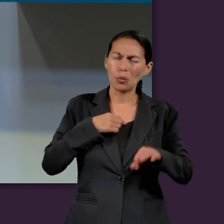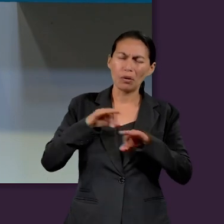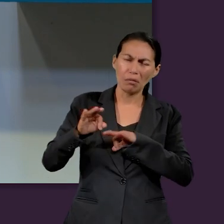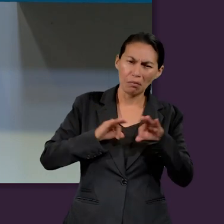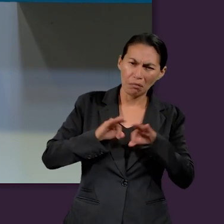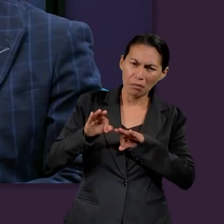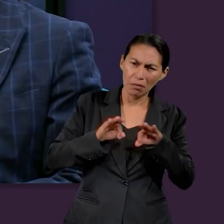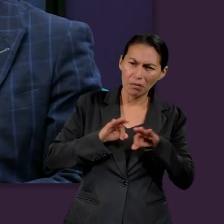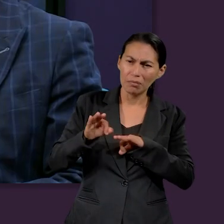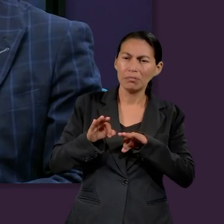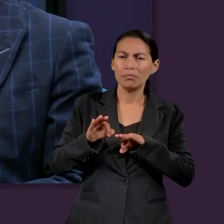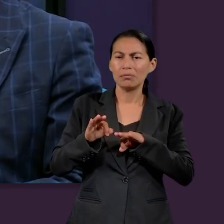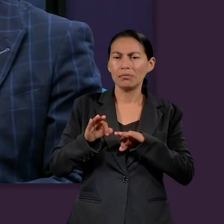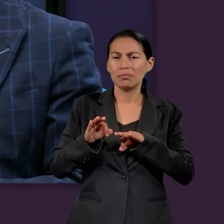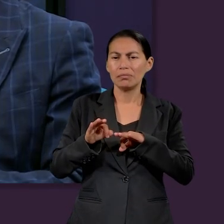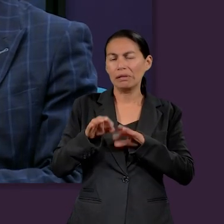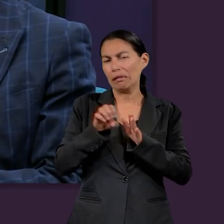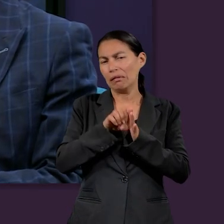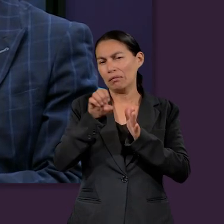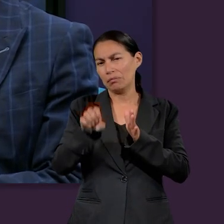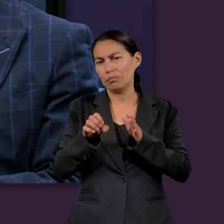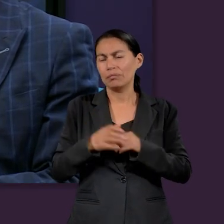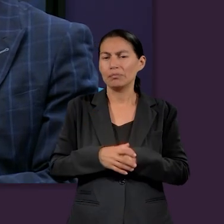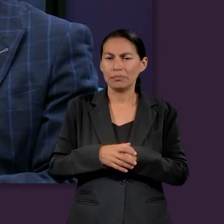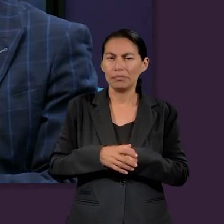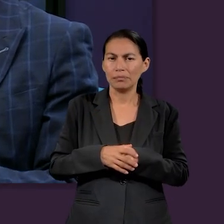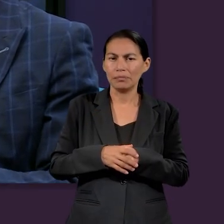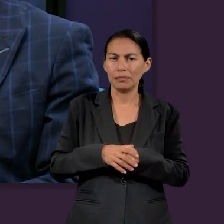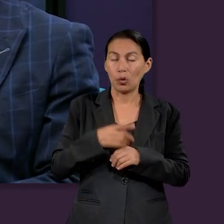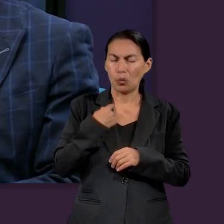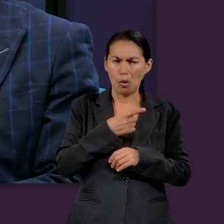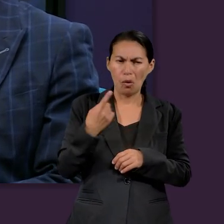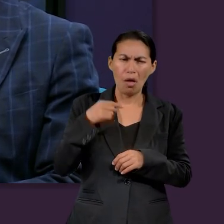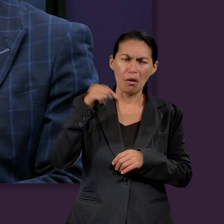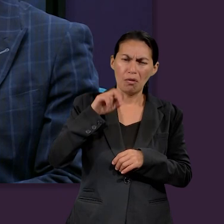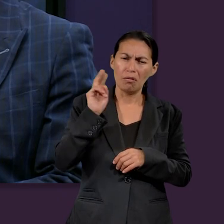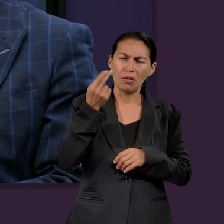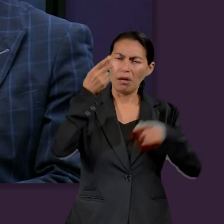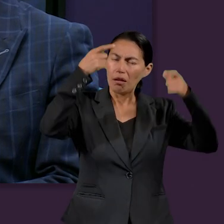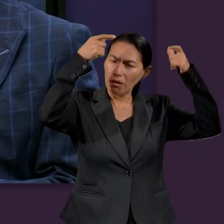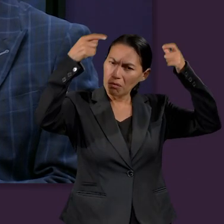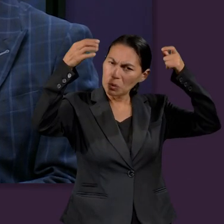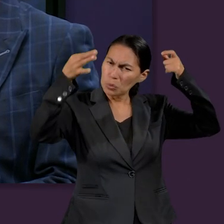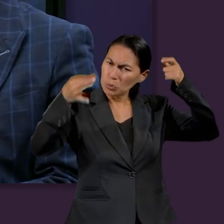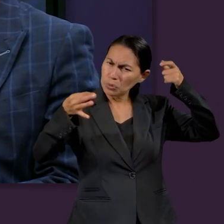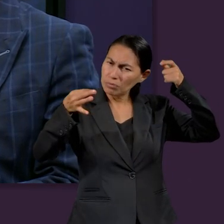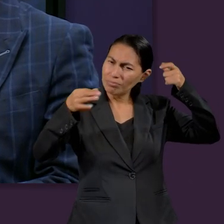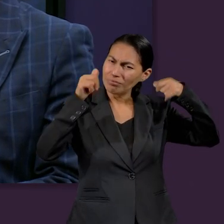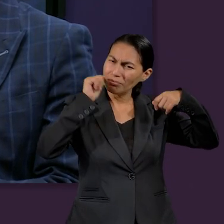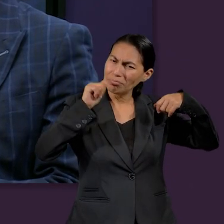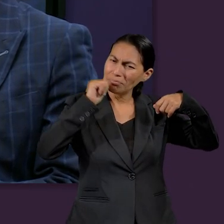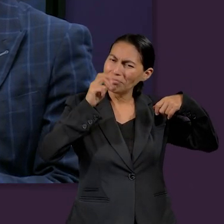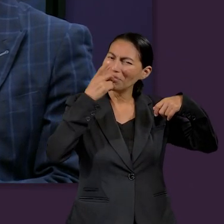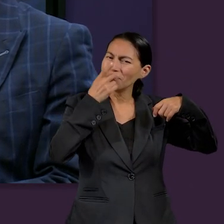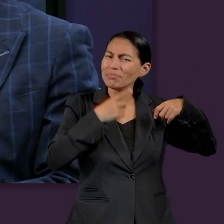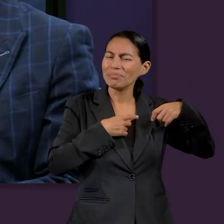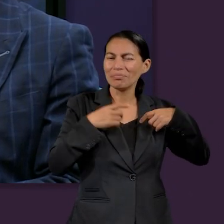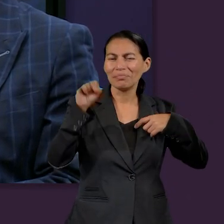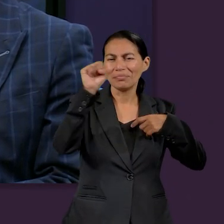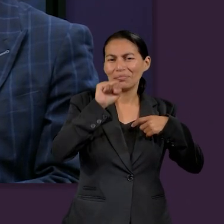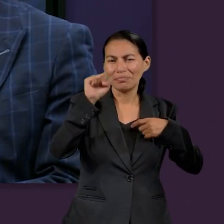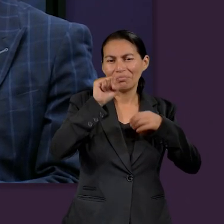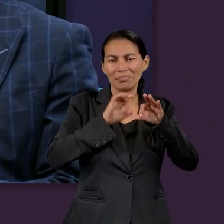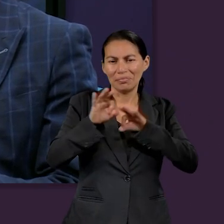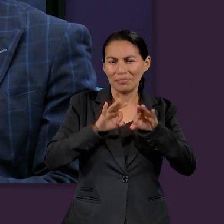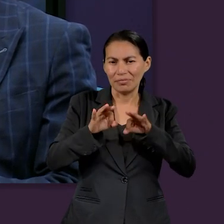al ámbito laboral. Por ejemplo, uno cuando recién gradúa de la universidad y empieza a buscar trabajos, es muy probable que le pidan el